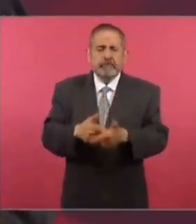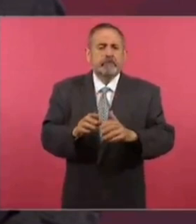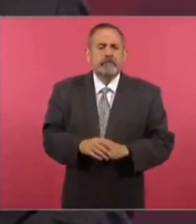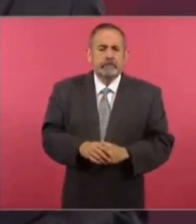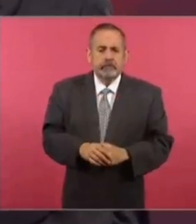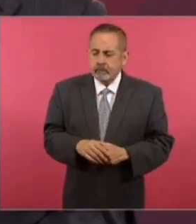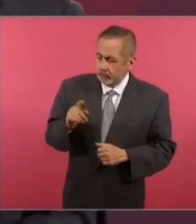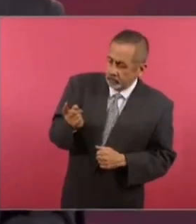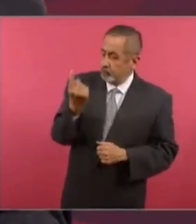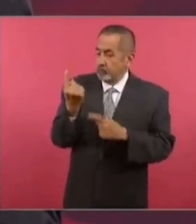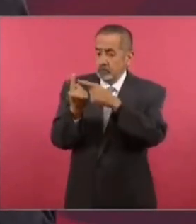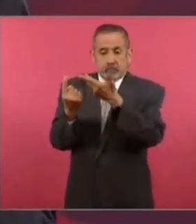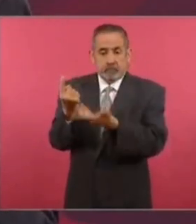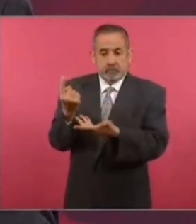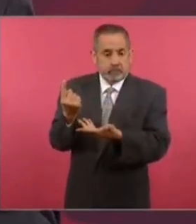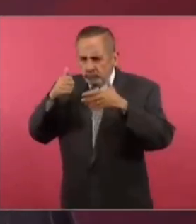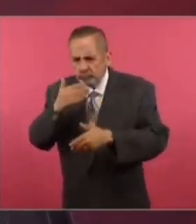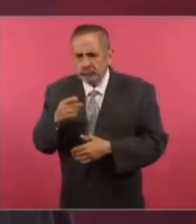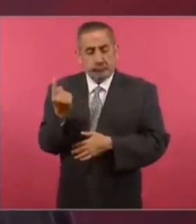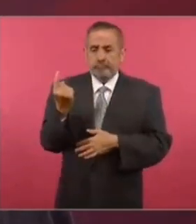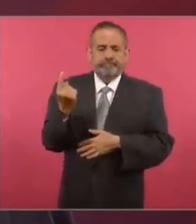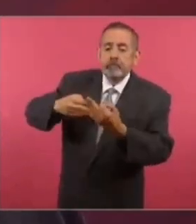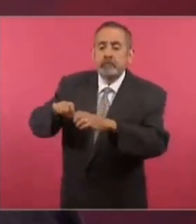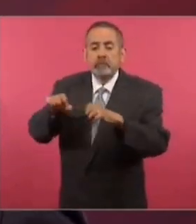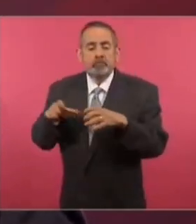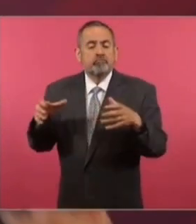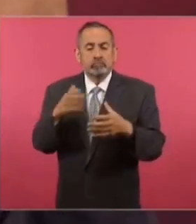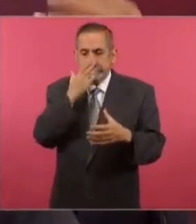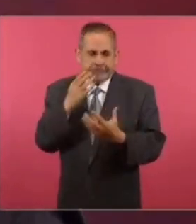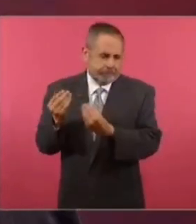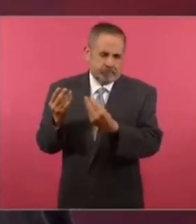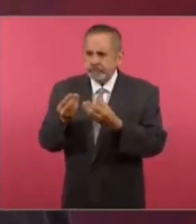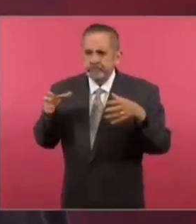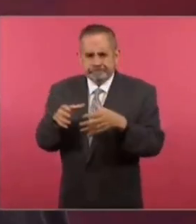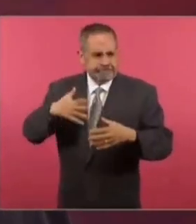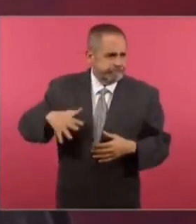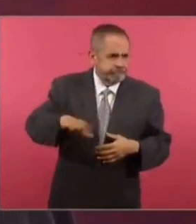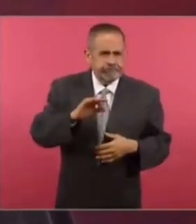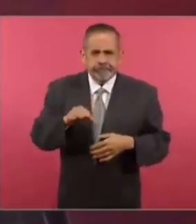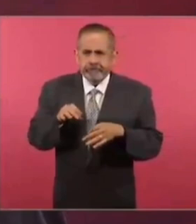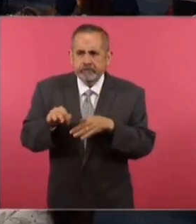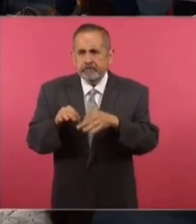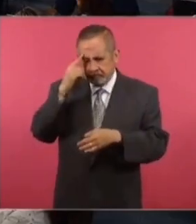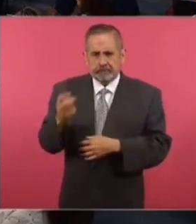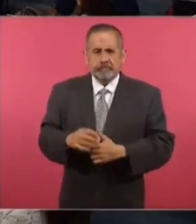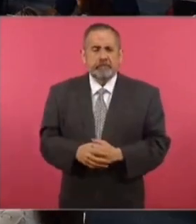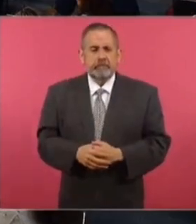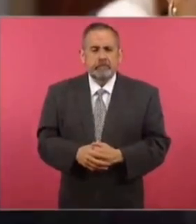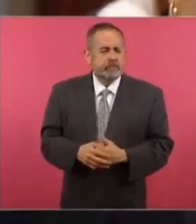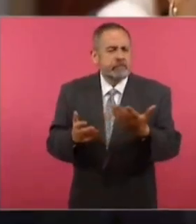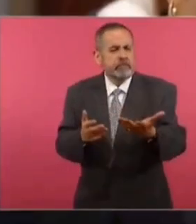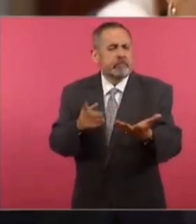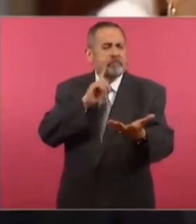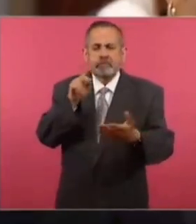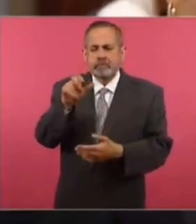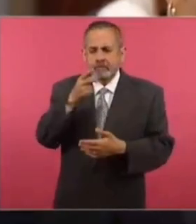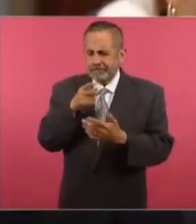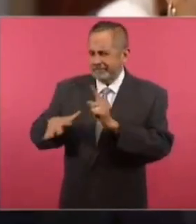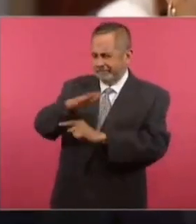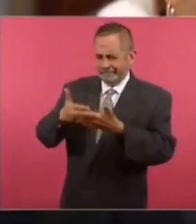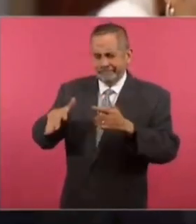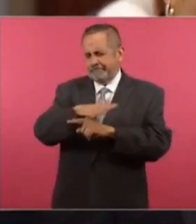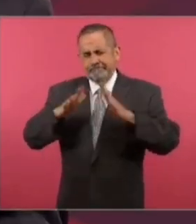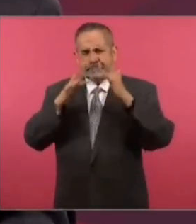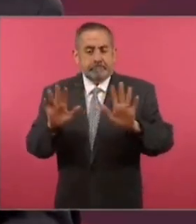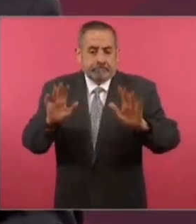que no depende de una compañera, depende de todos y somos muchos los estamos trabajando en esto. ¿A qué se refiere Terla Quilana cuando dice el contexto